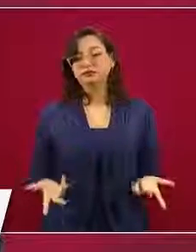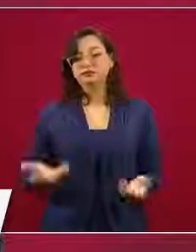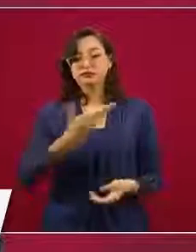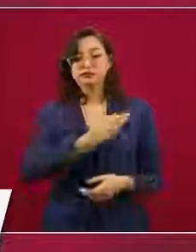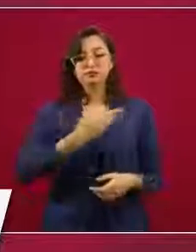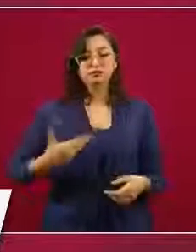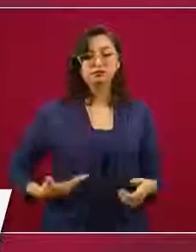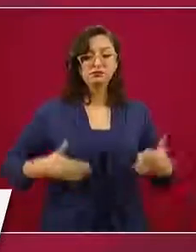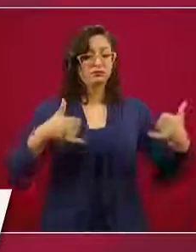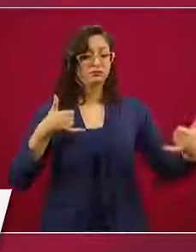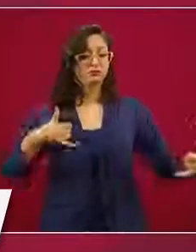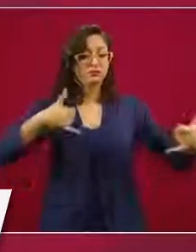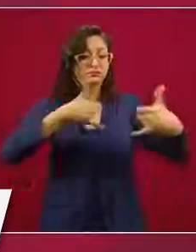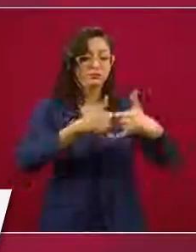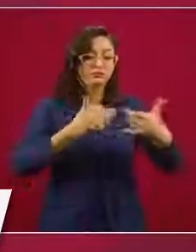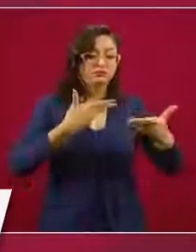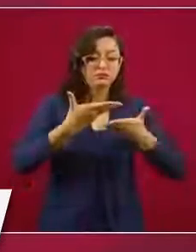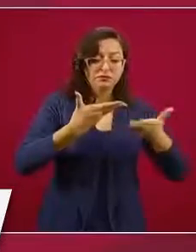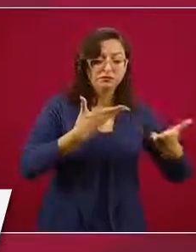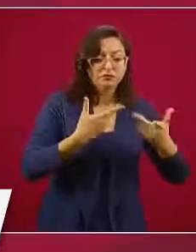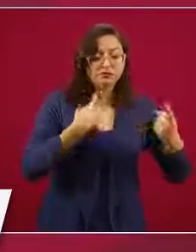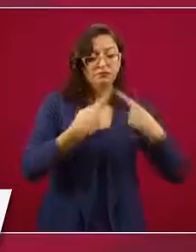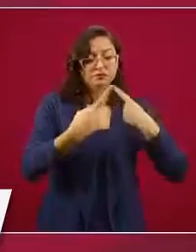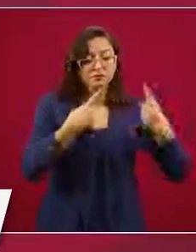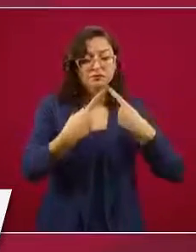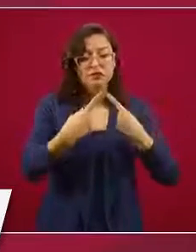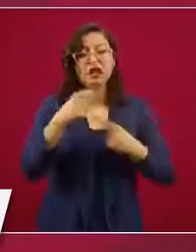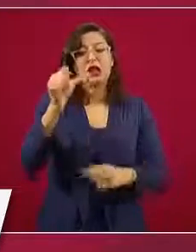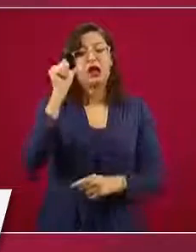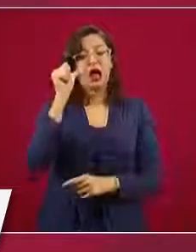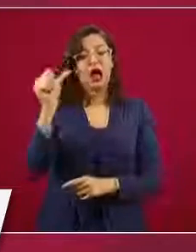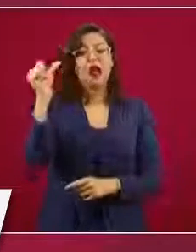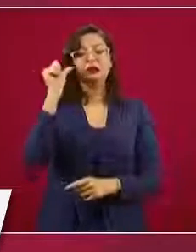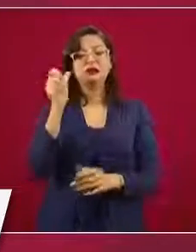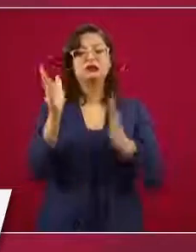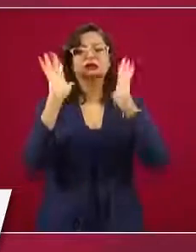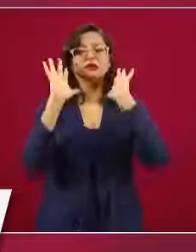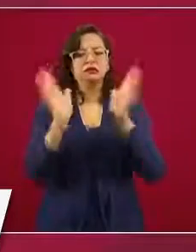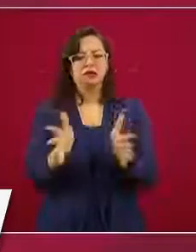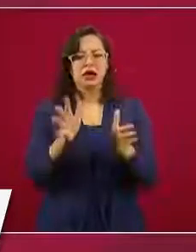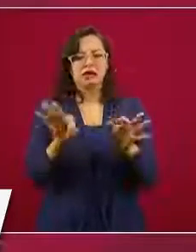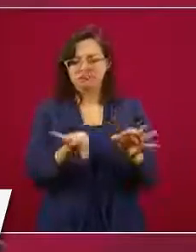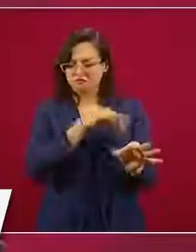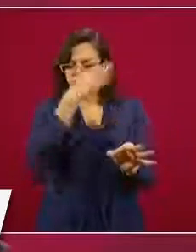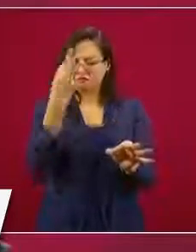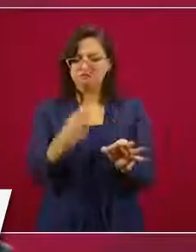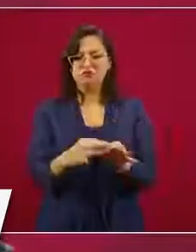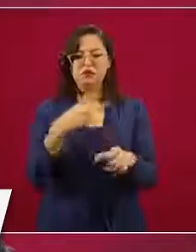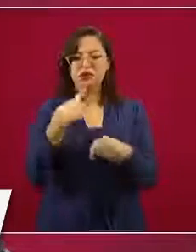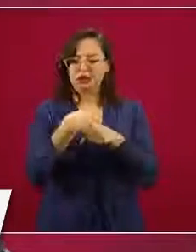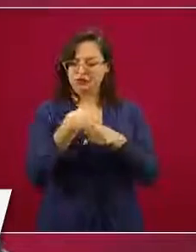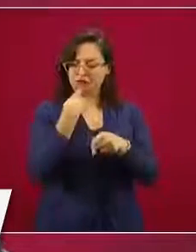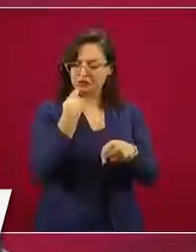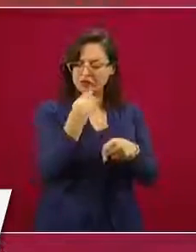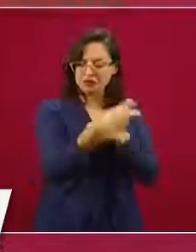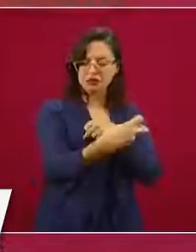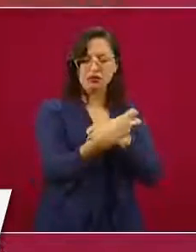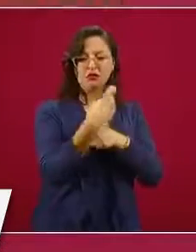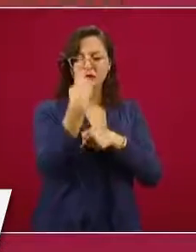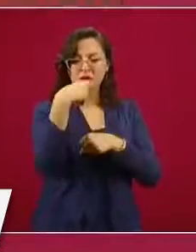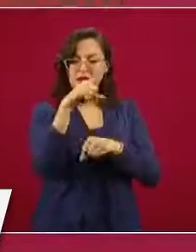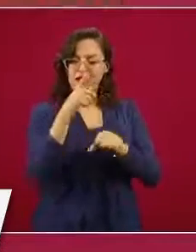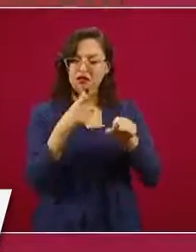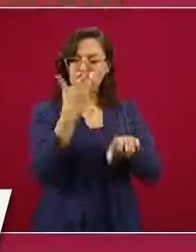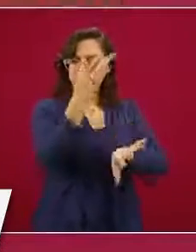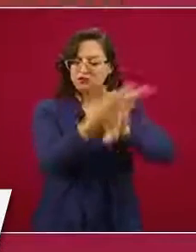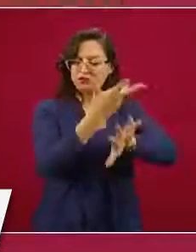El día de ayer ya nos confirmaron y recibimos la invitación para una visita oficial de trabajo a los